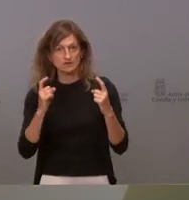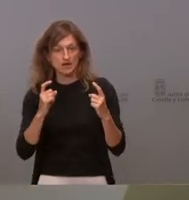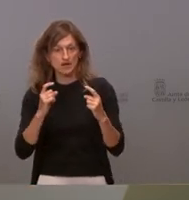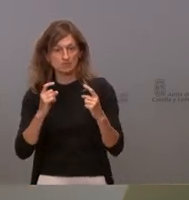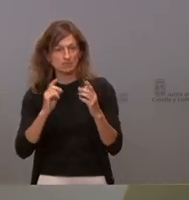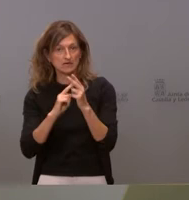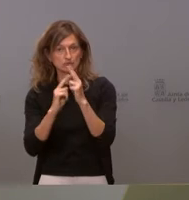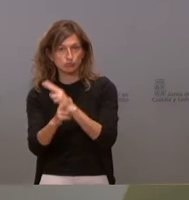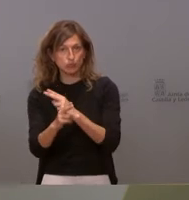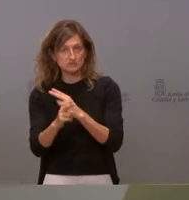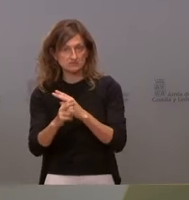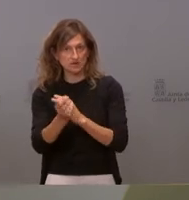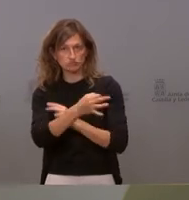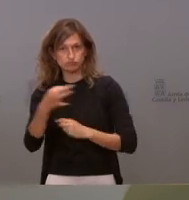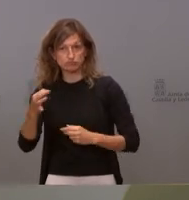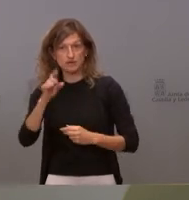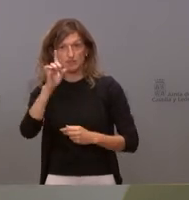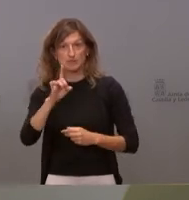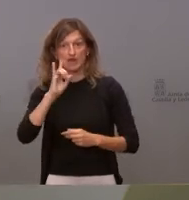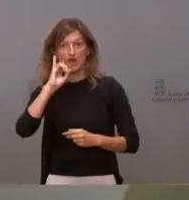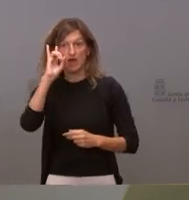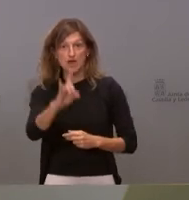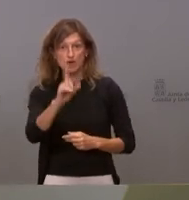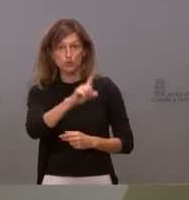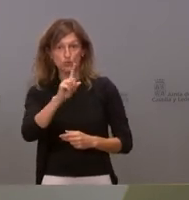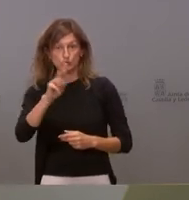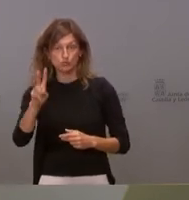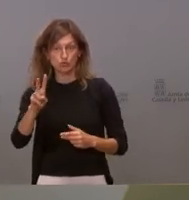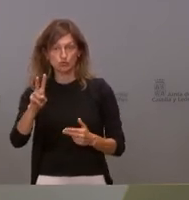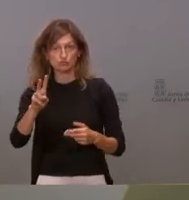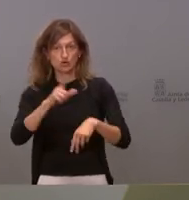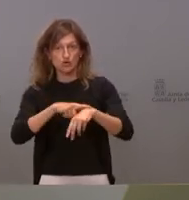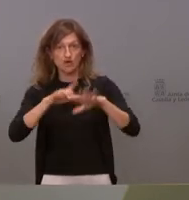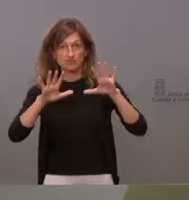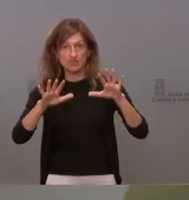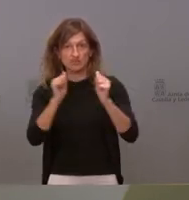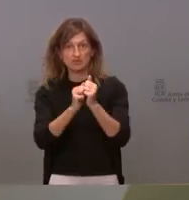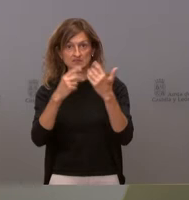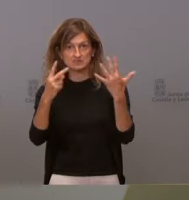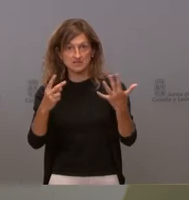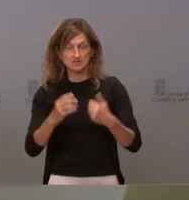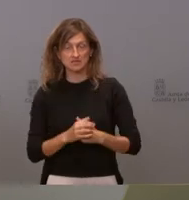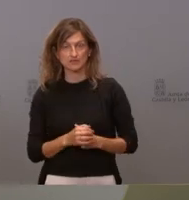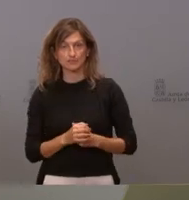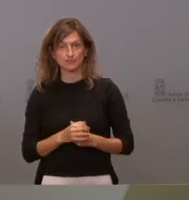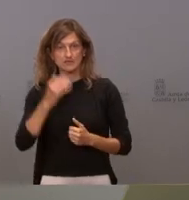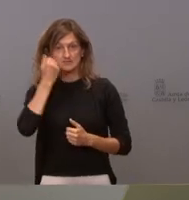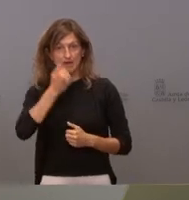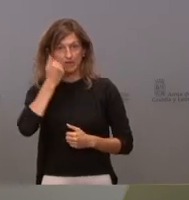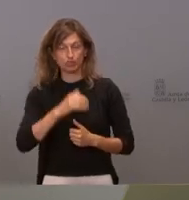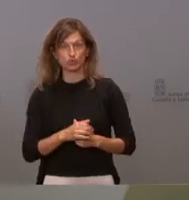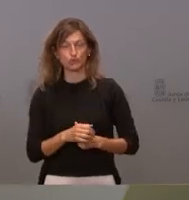respuesta ha sido contundente la primera llamada que se produce al respecto es a las 10 y 27 del sábado